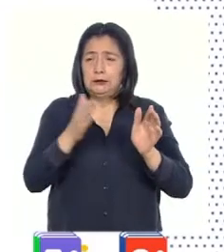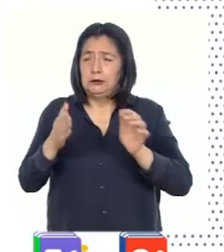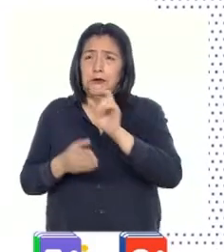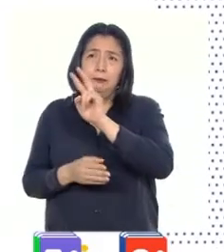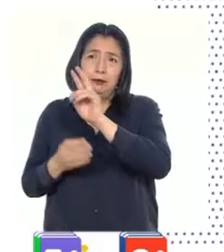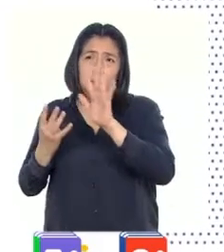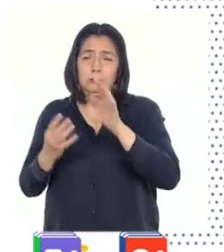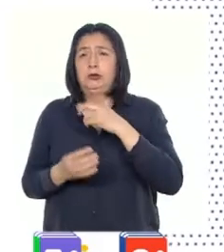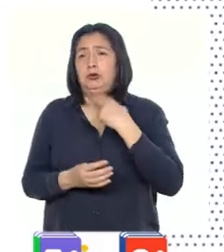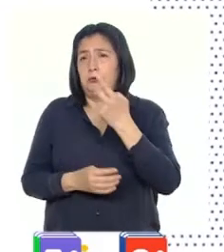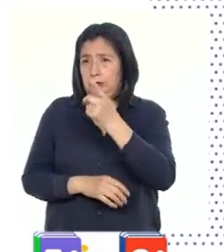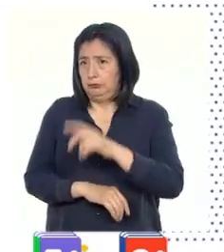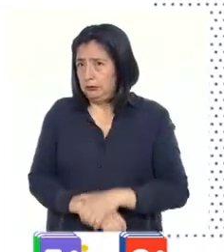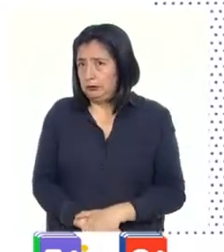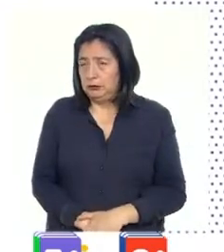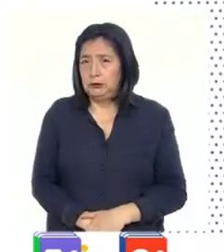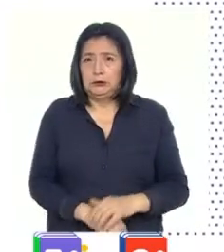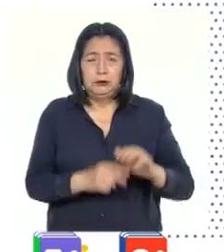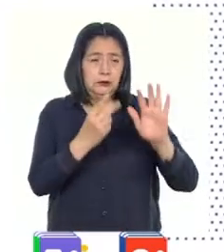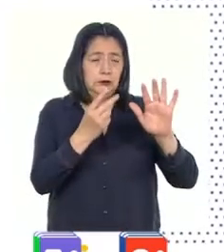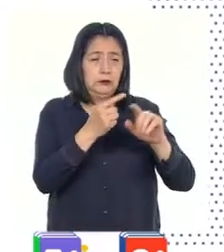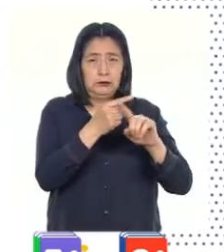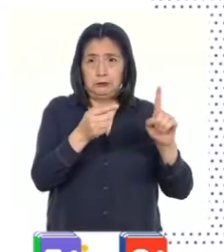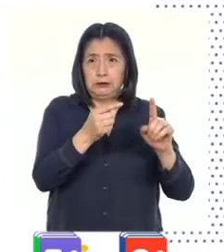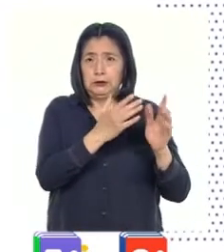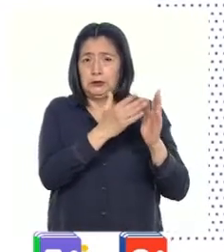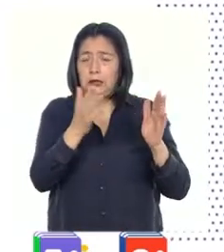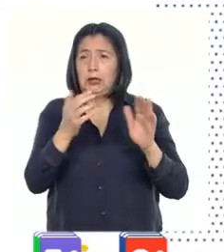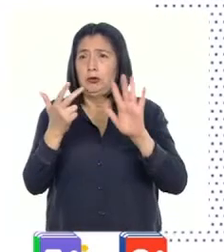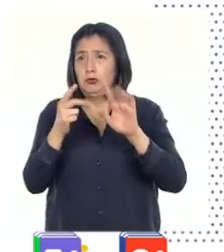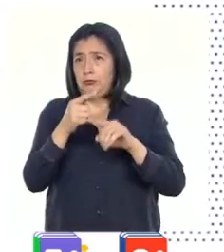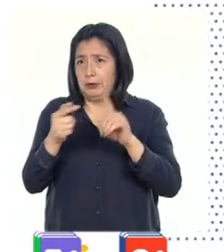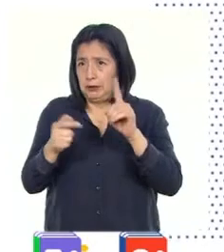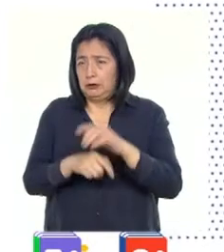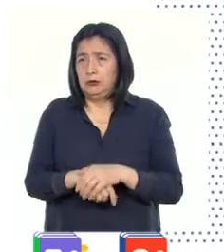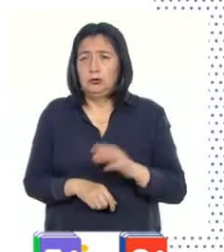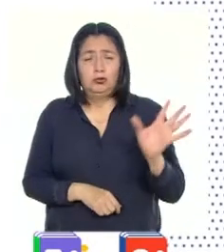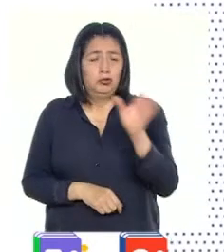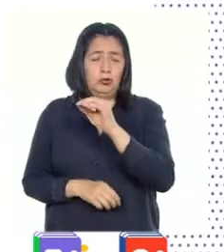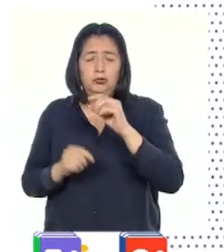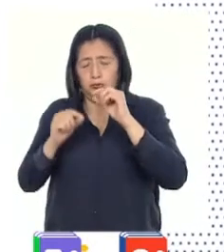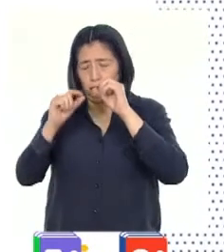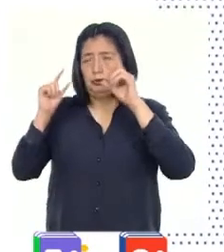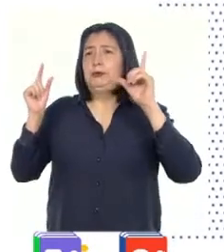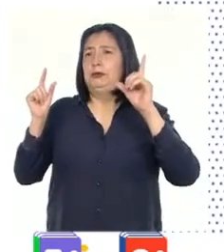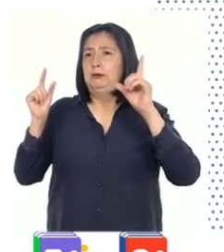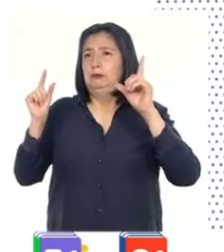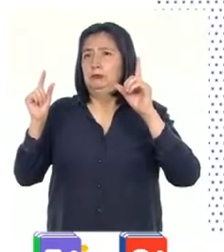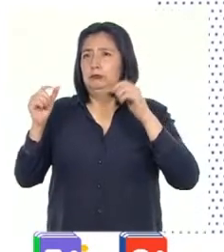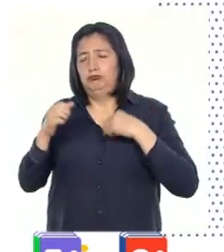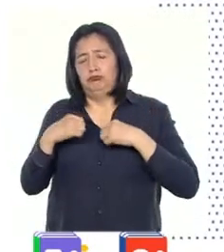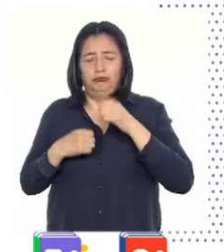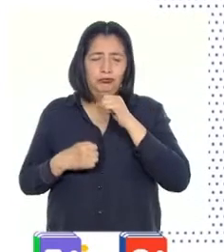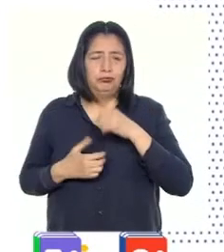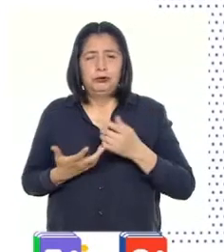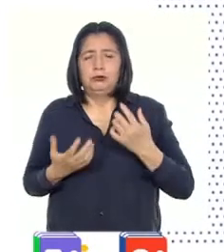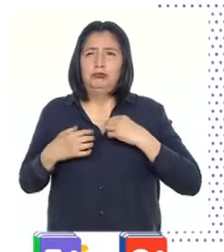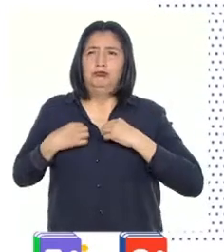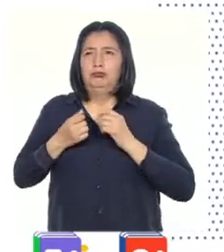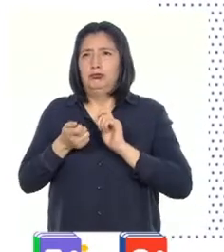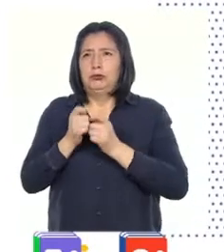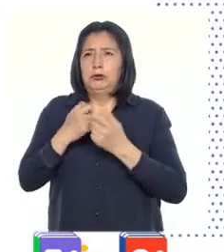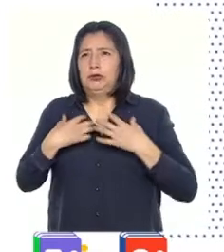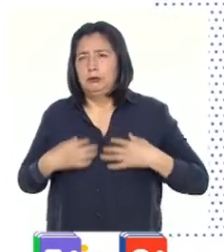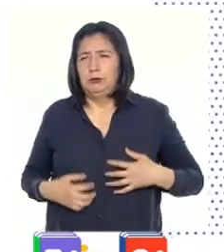29 de noviembre, de 7 y media a 8 y media de la mañana. Todos nos levantamos, nos saciamos, nos